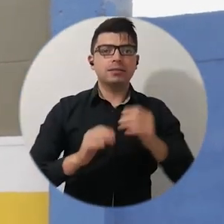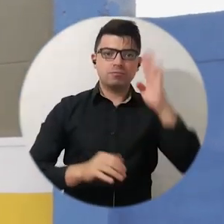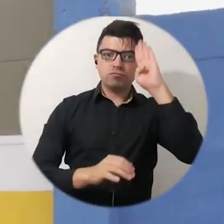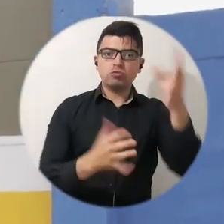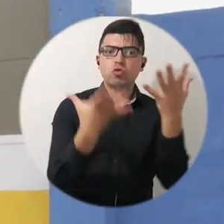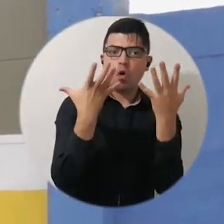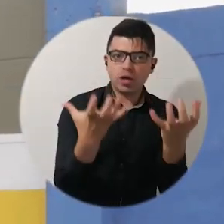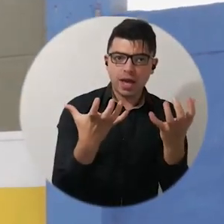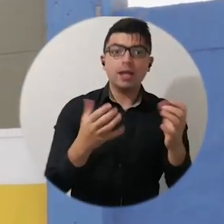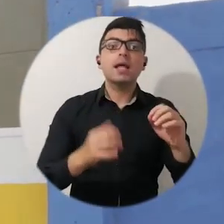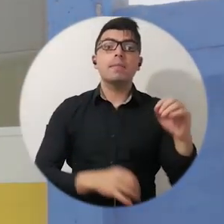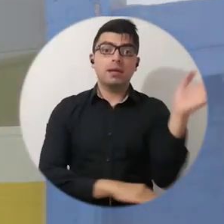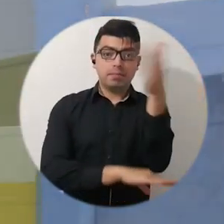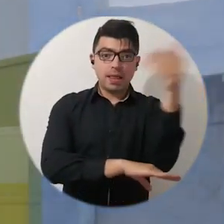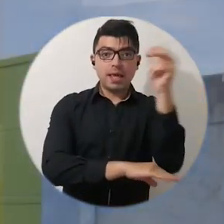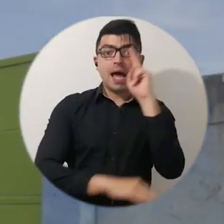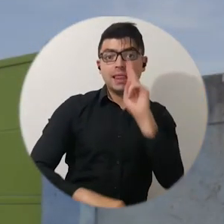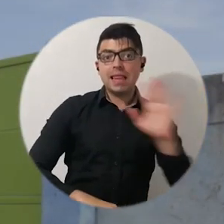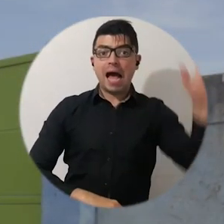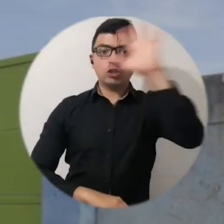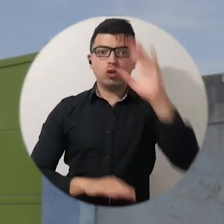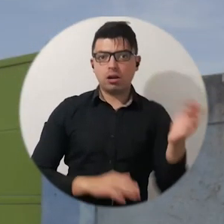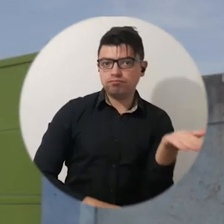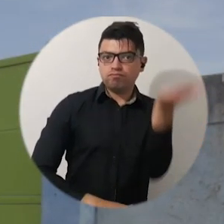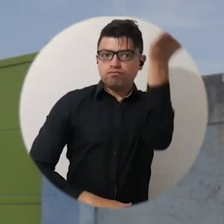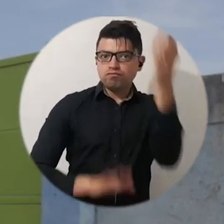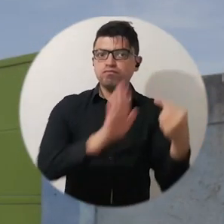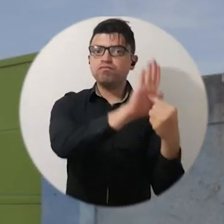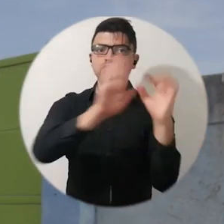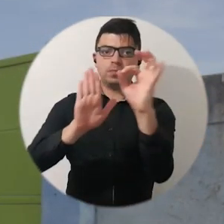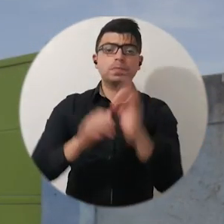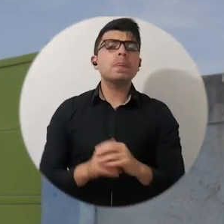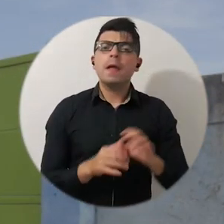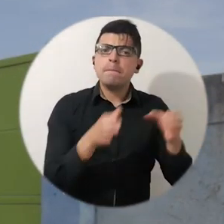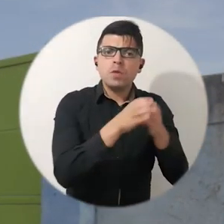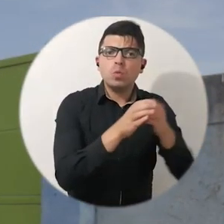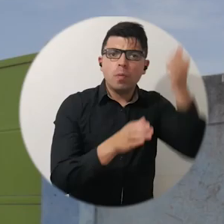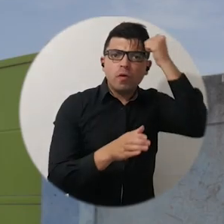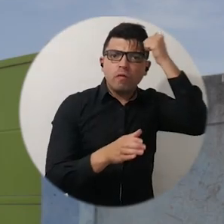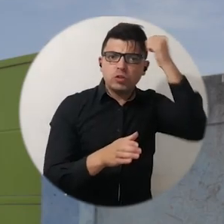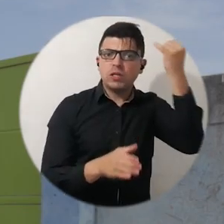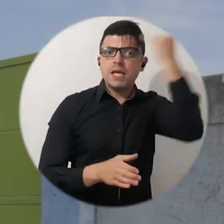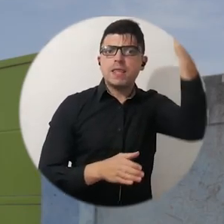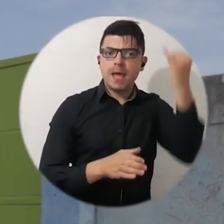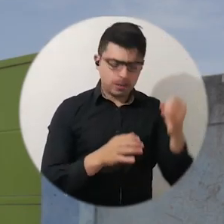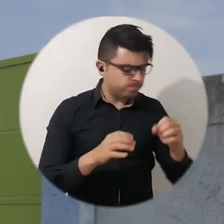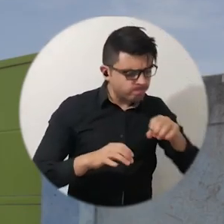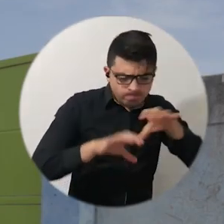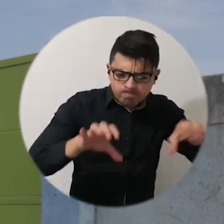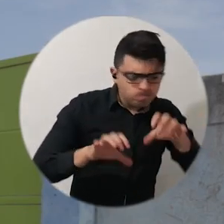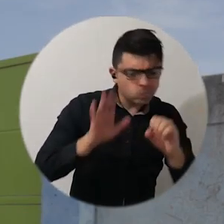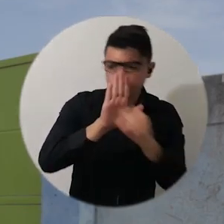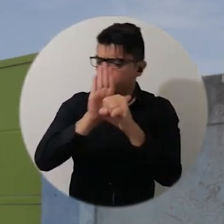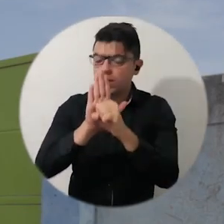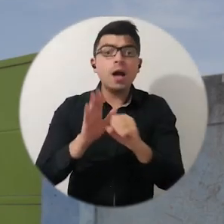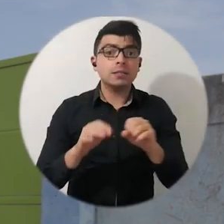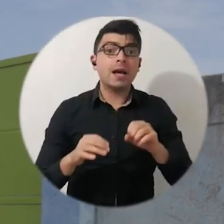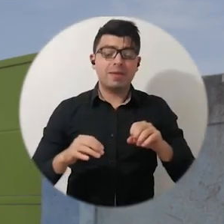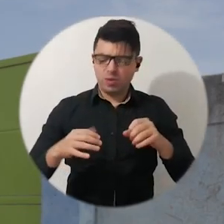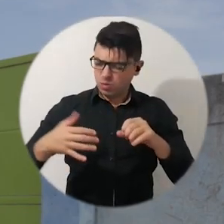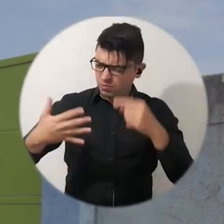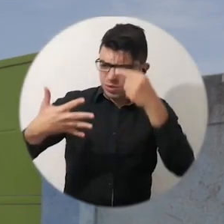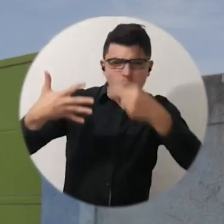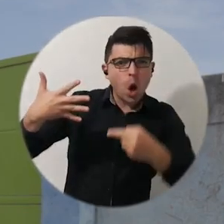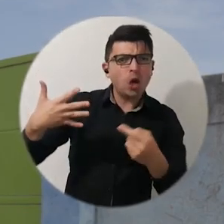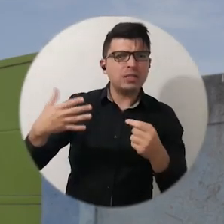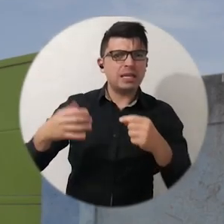enaltecimiento de la bandera nacional. Bueno, esta actividad simbólica surgió por iniciativa de un grupo de profesores quienes consideramos que estos actos